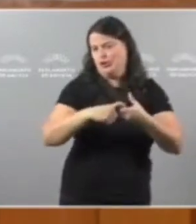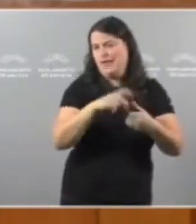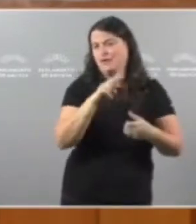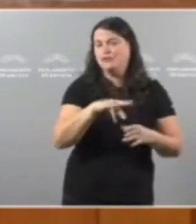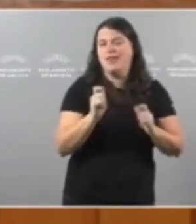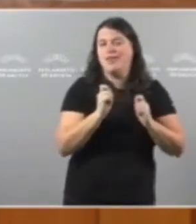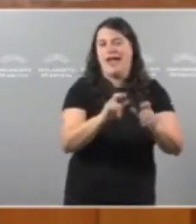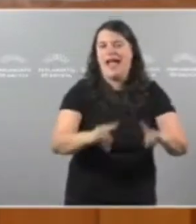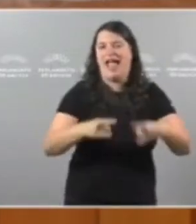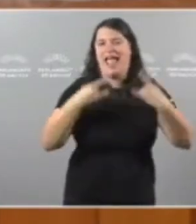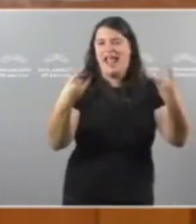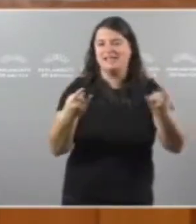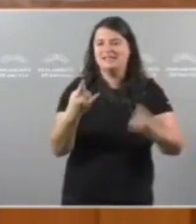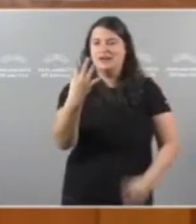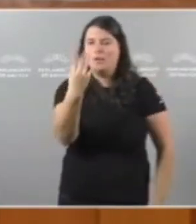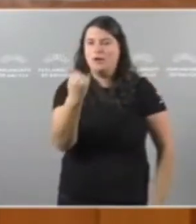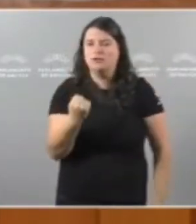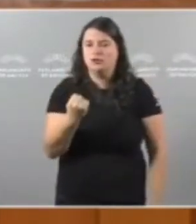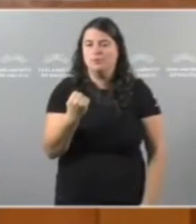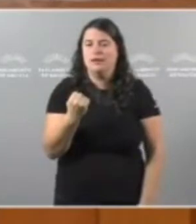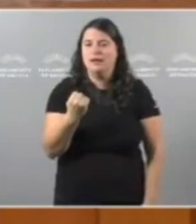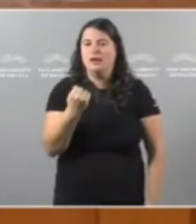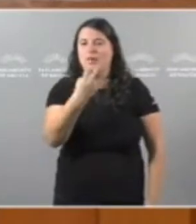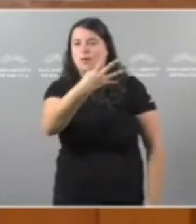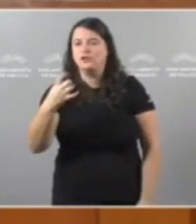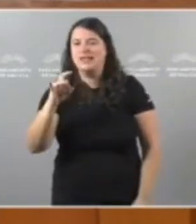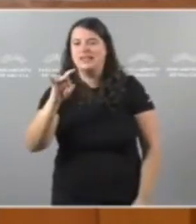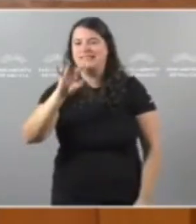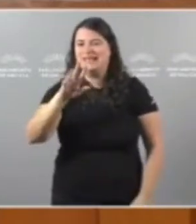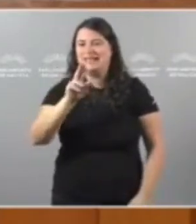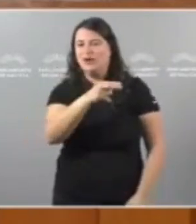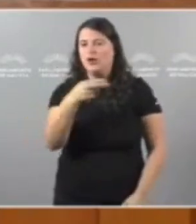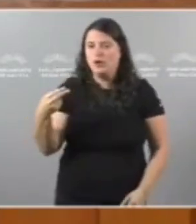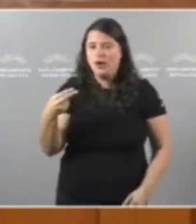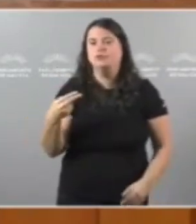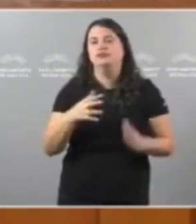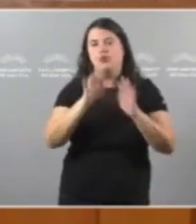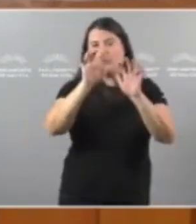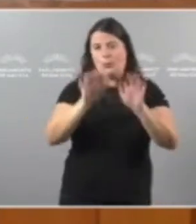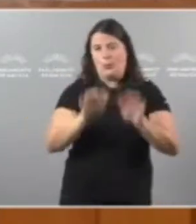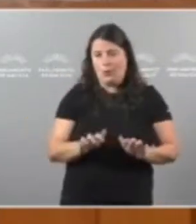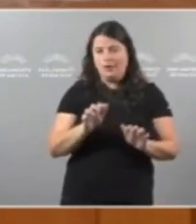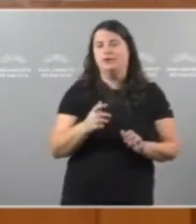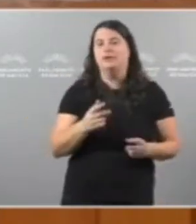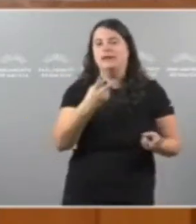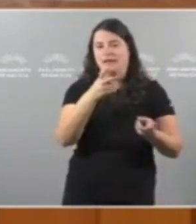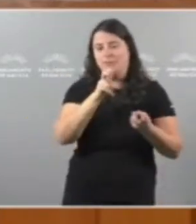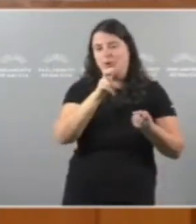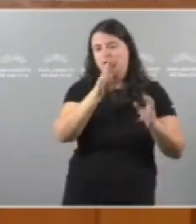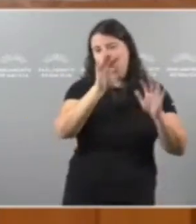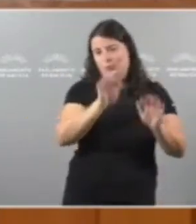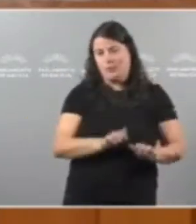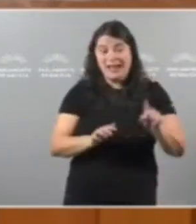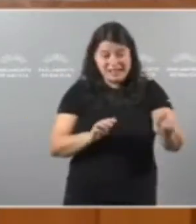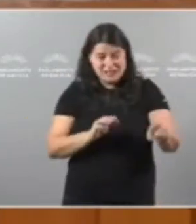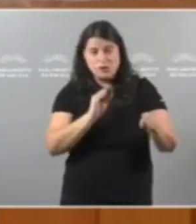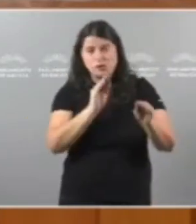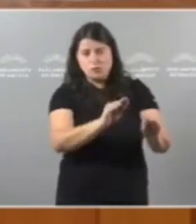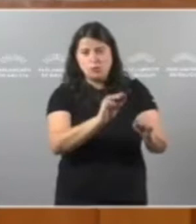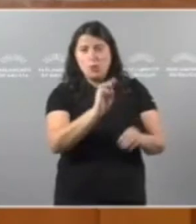extra de 4.415 euros menos en impostos Esto é a súa política